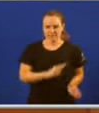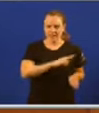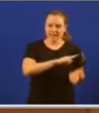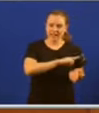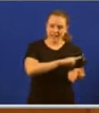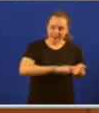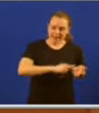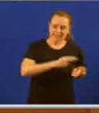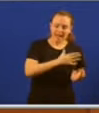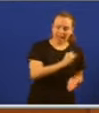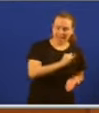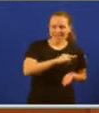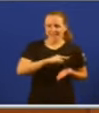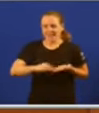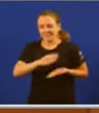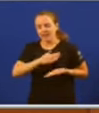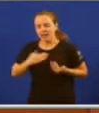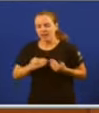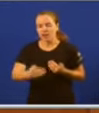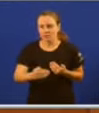que nos queremos. E eu lamento